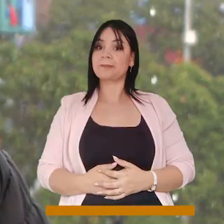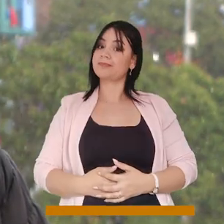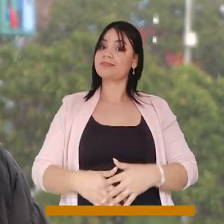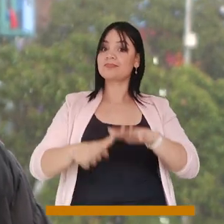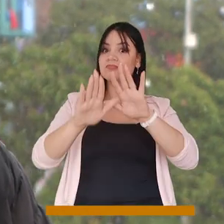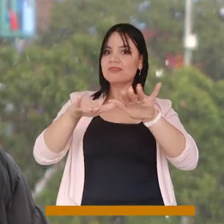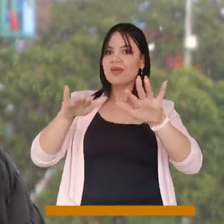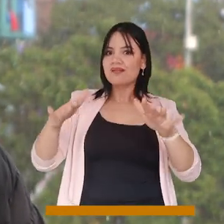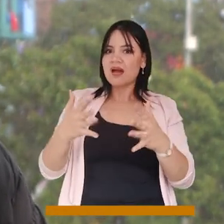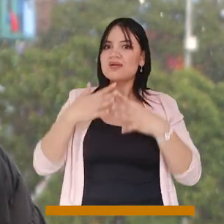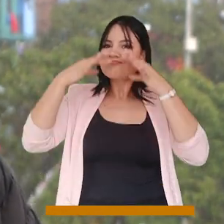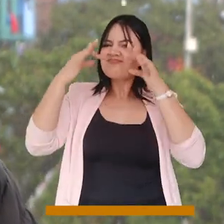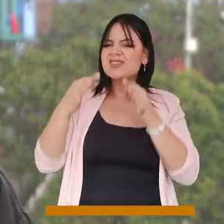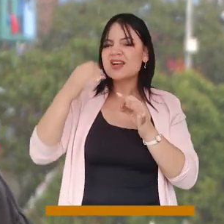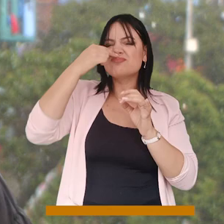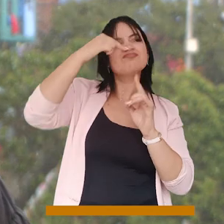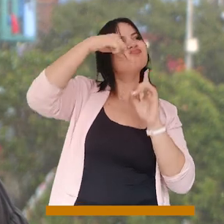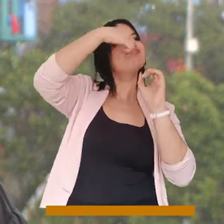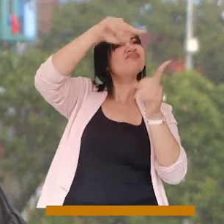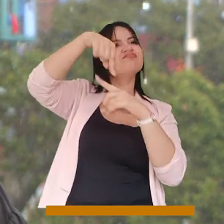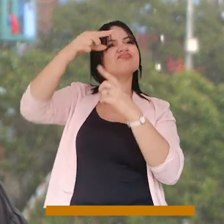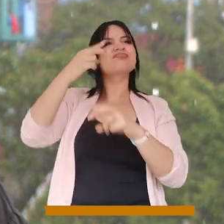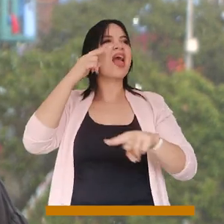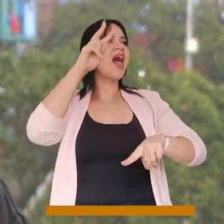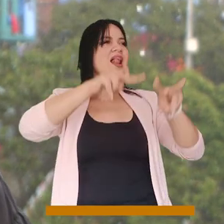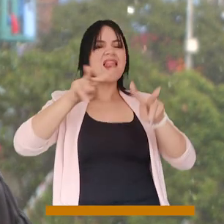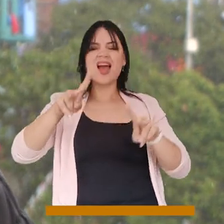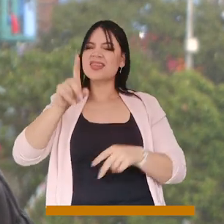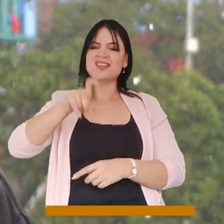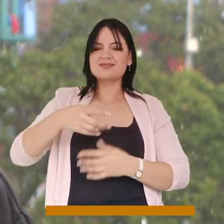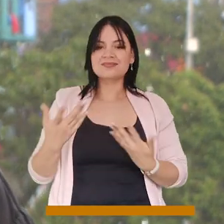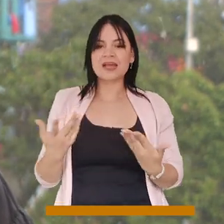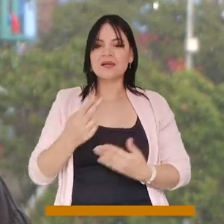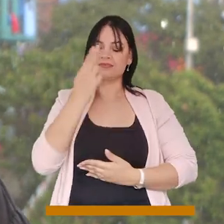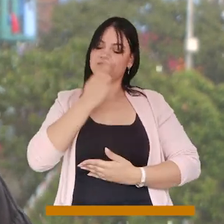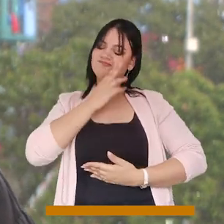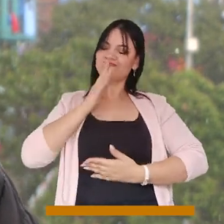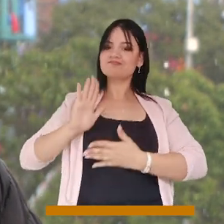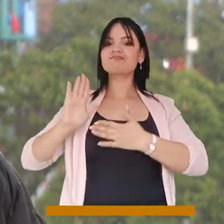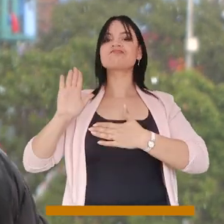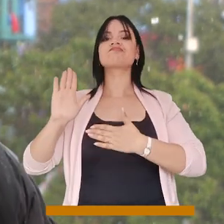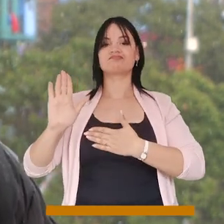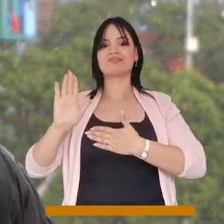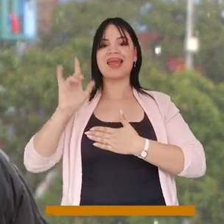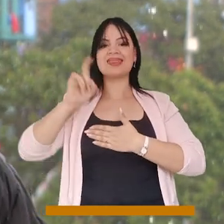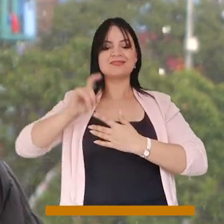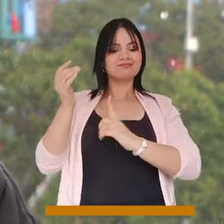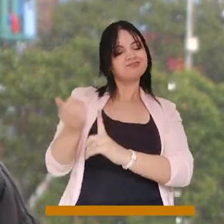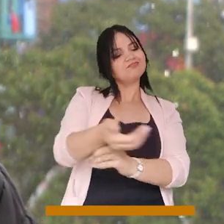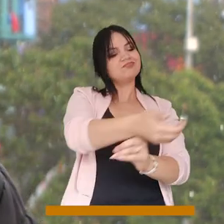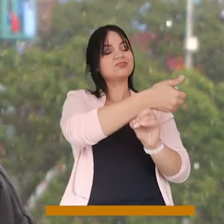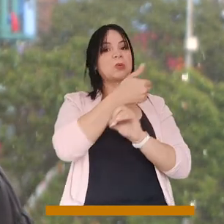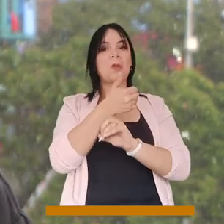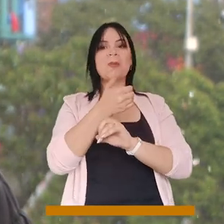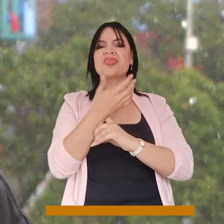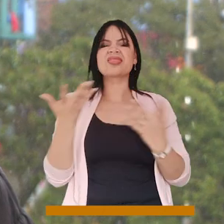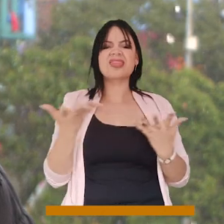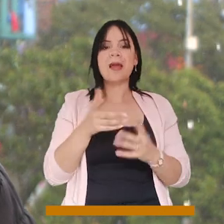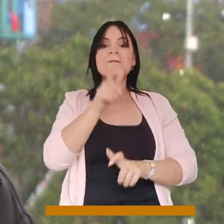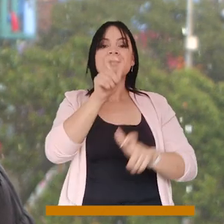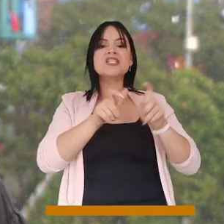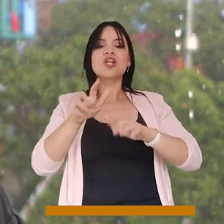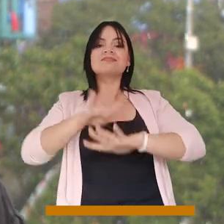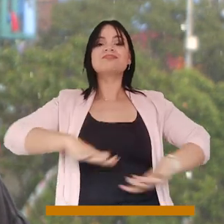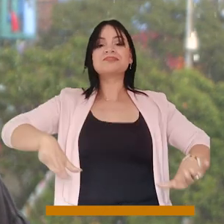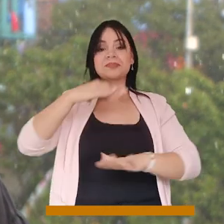Pero para que esta realidad de turismo y entretenimiento sea posible requiere compromiso, compromiso en la existencia de seguridad para la gente de Medellín pero